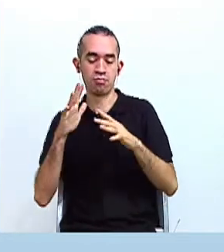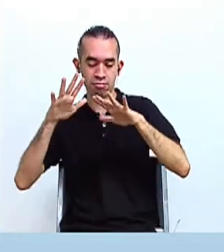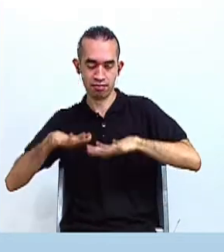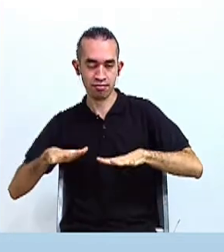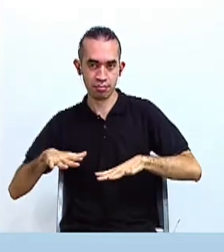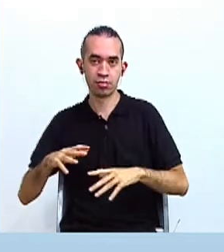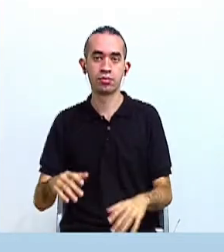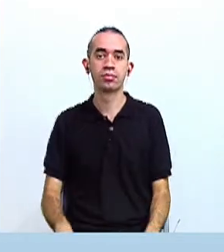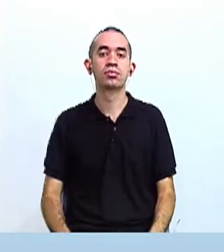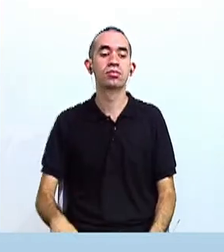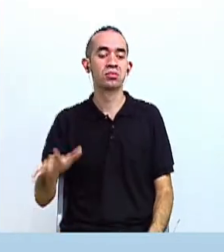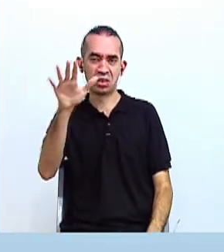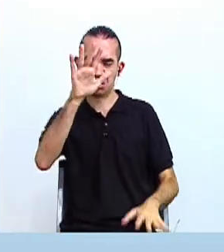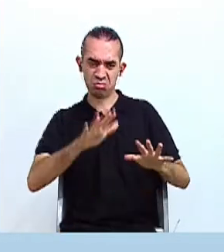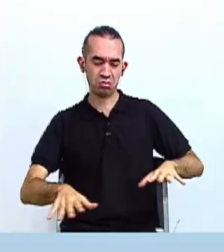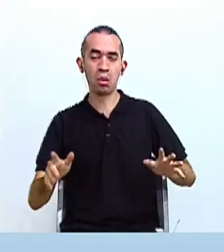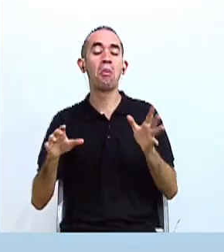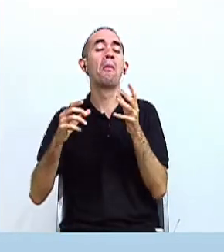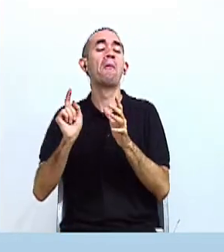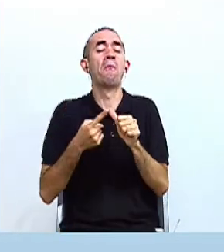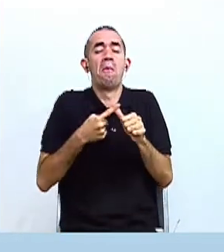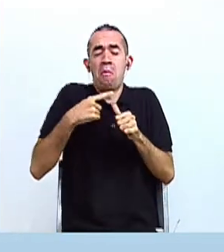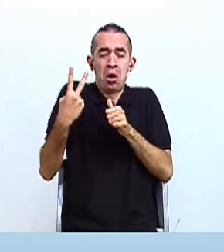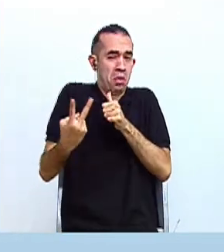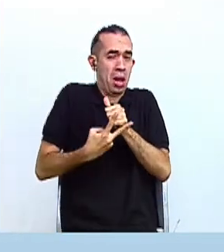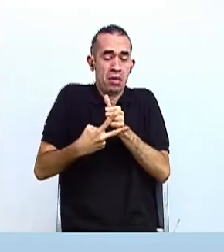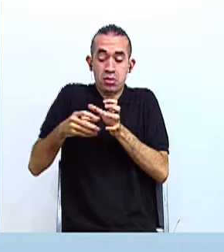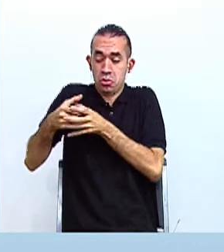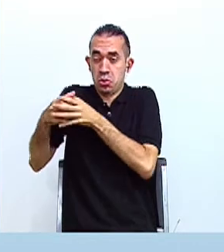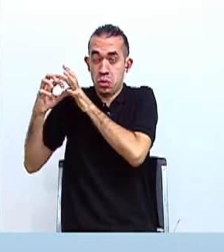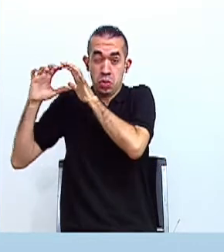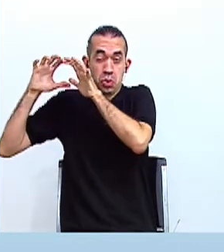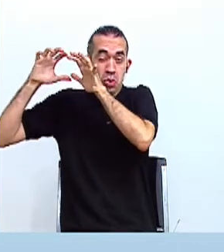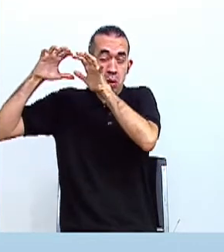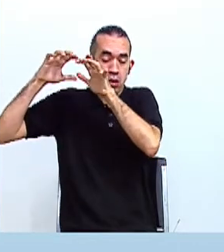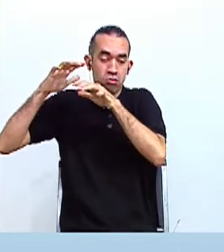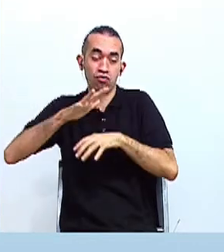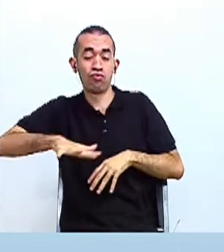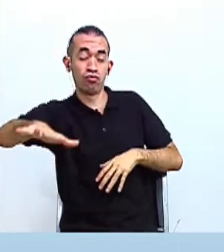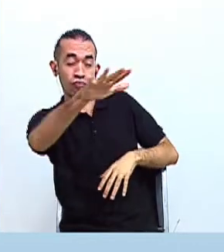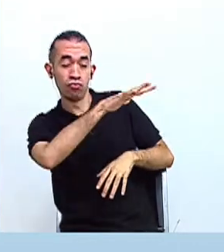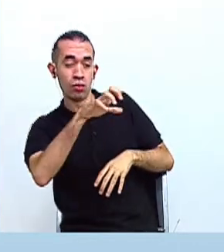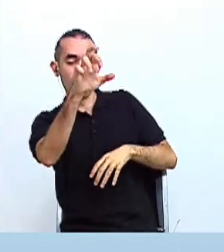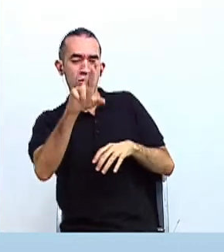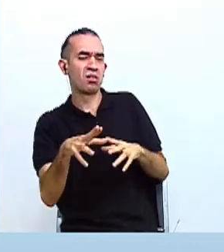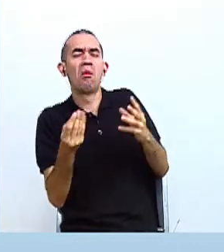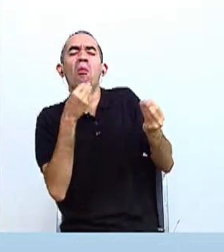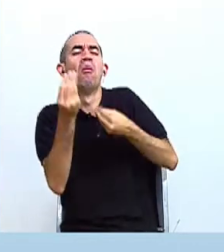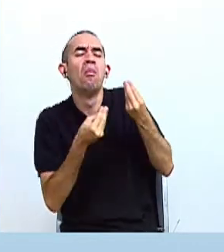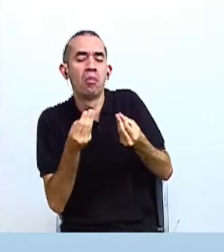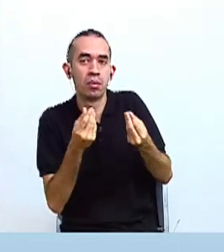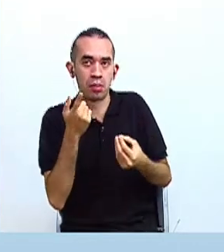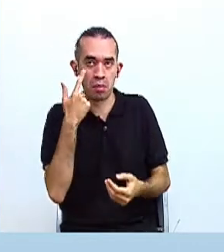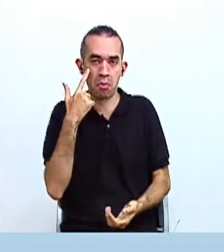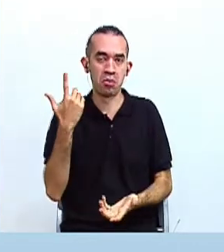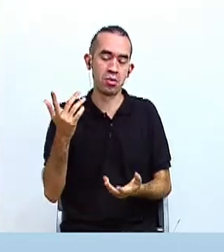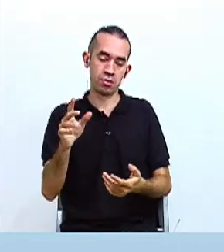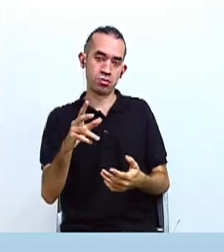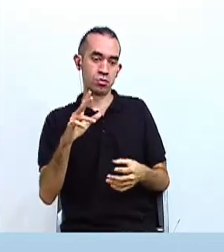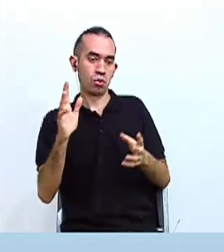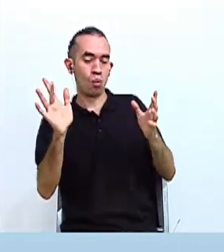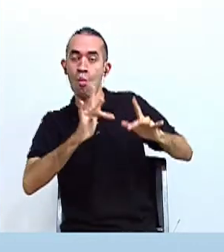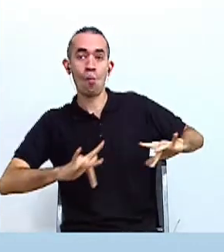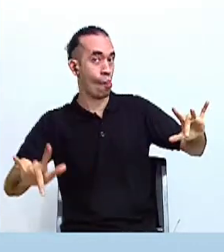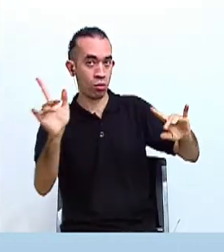un país deshabitado, ¿qué encontraron en lo que hoy es Costa Rica? Bueno, precisamente, vamos a poder apreciar un relieve muy